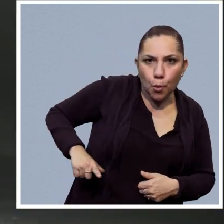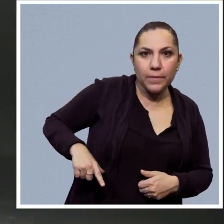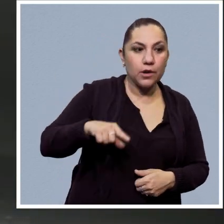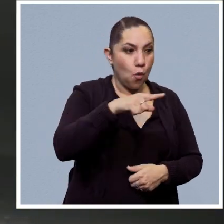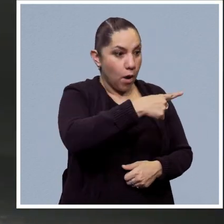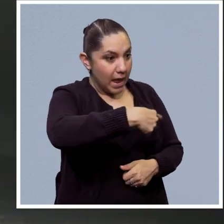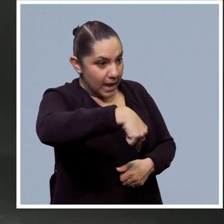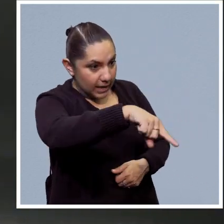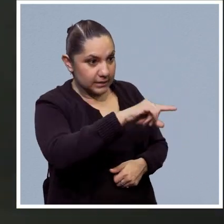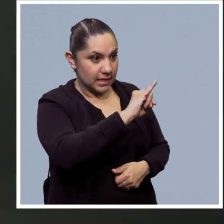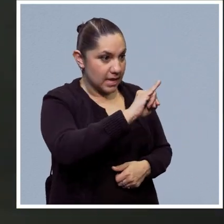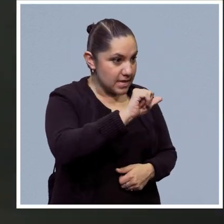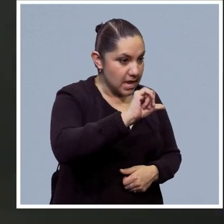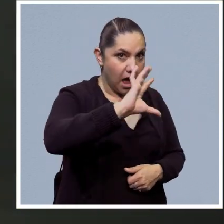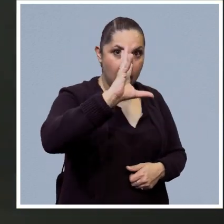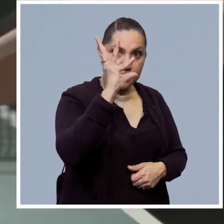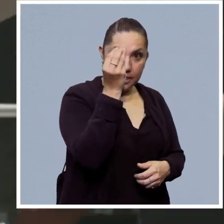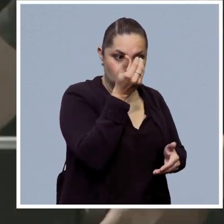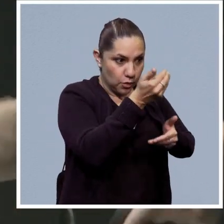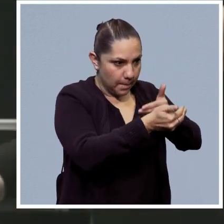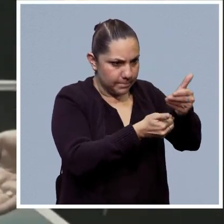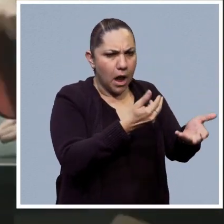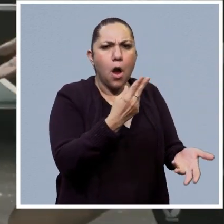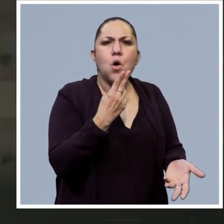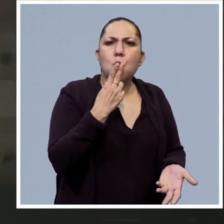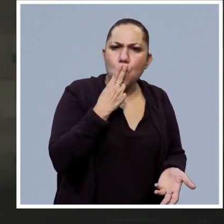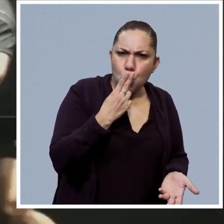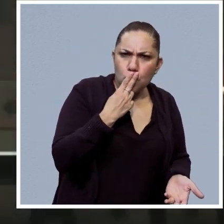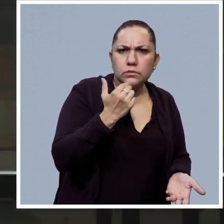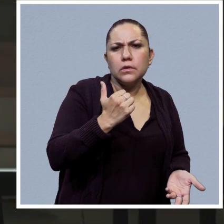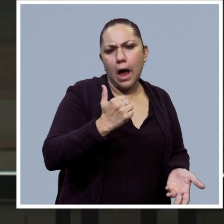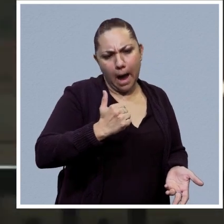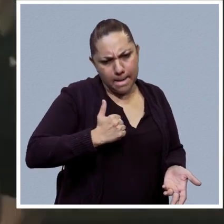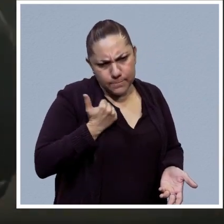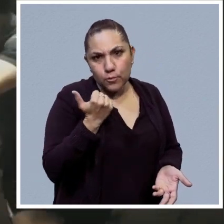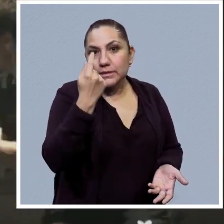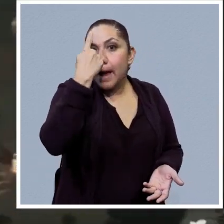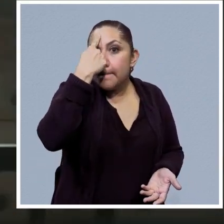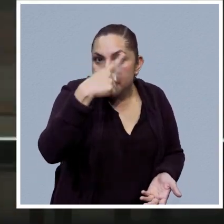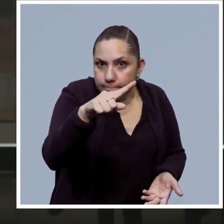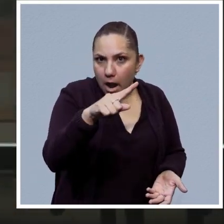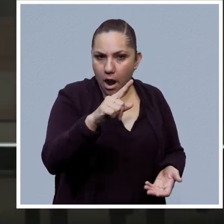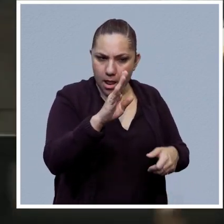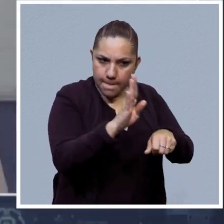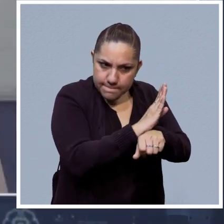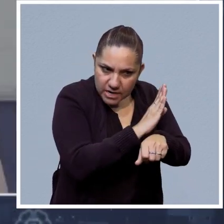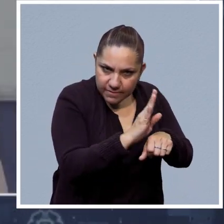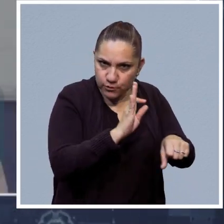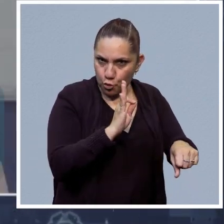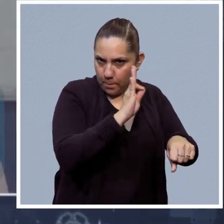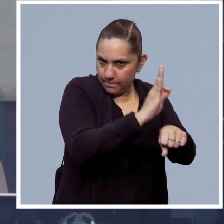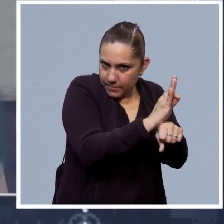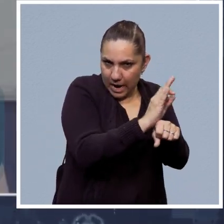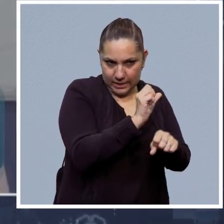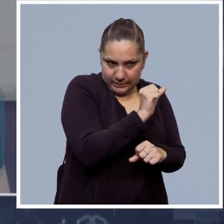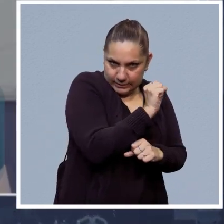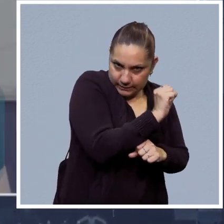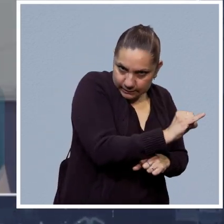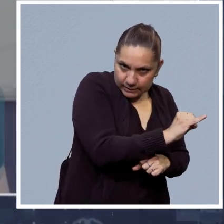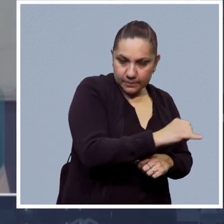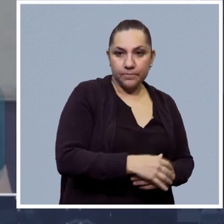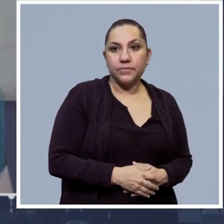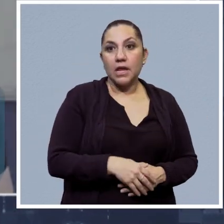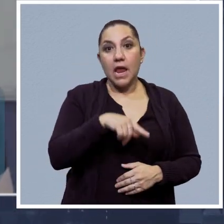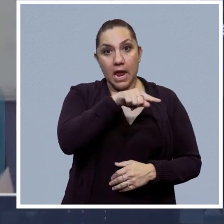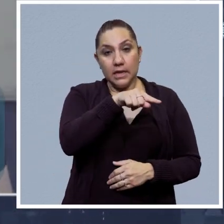todos estos avances que está teniendo de alguna manera la computación en nuestra sociedad. El impacto